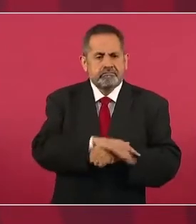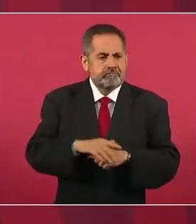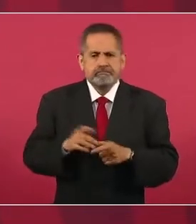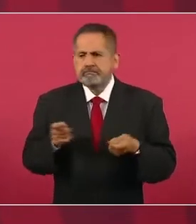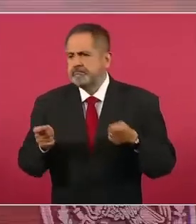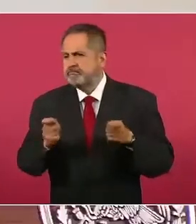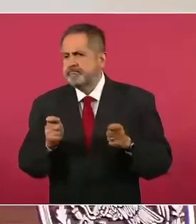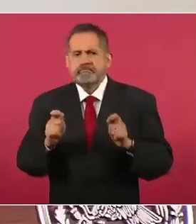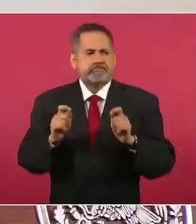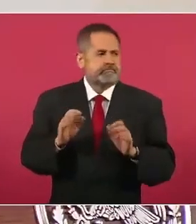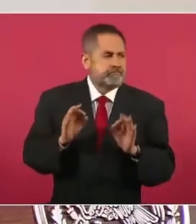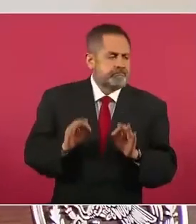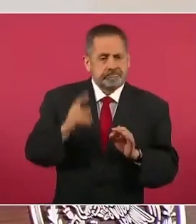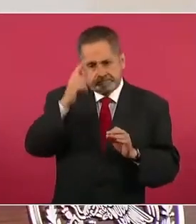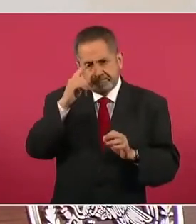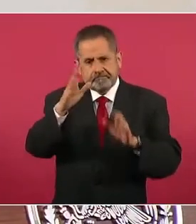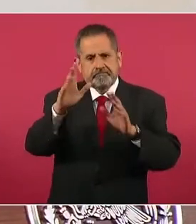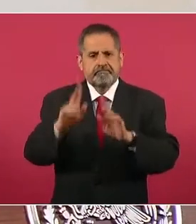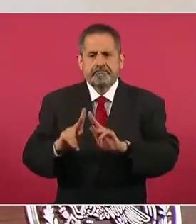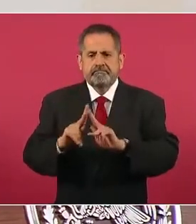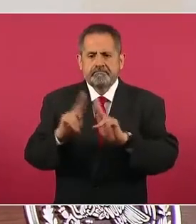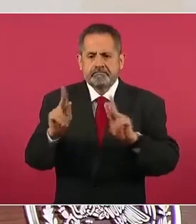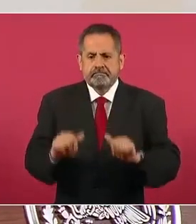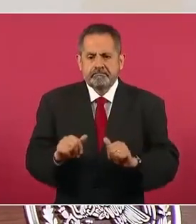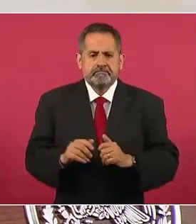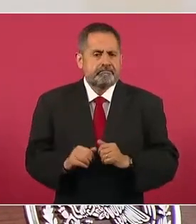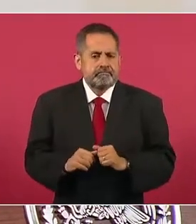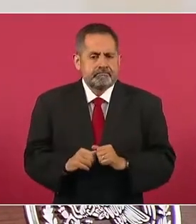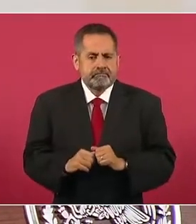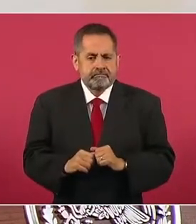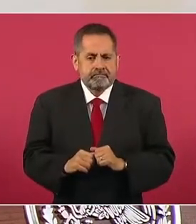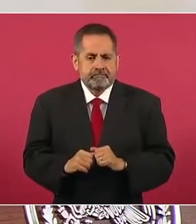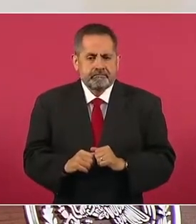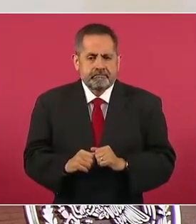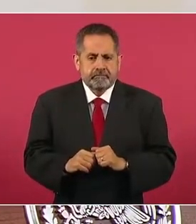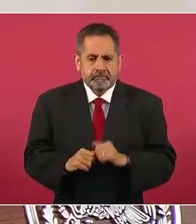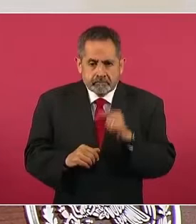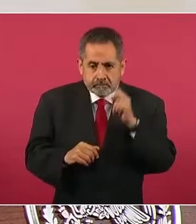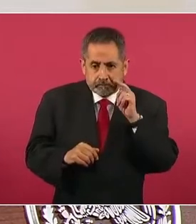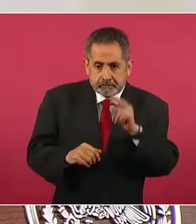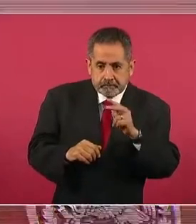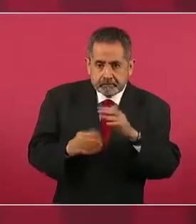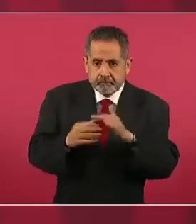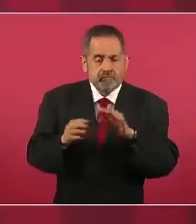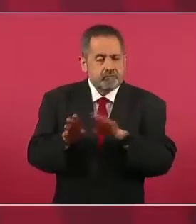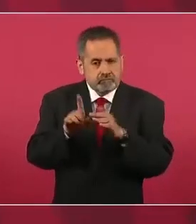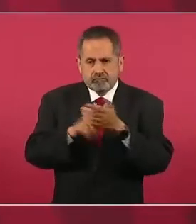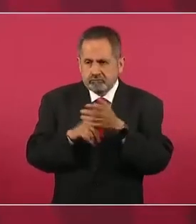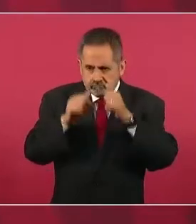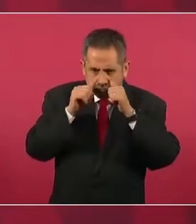en conseguir la paz. Porque no sólo estamos atendiendo las causas,